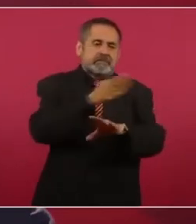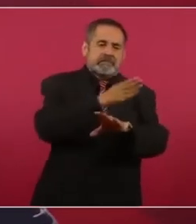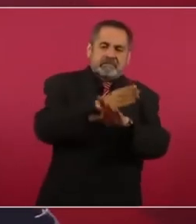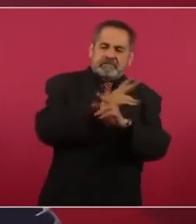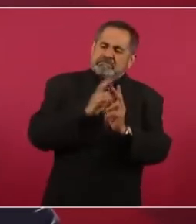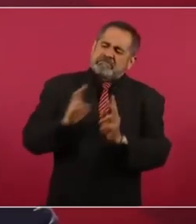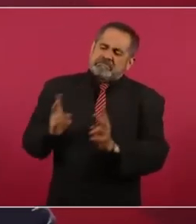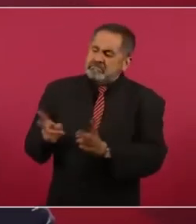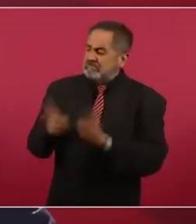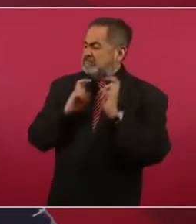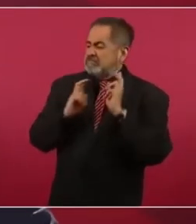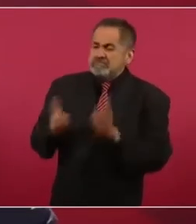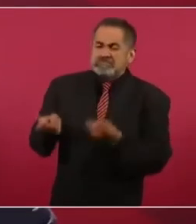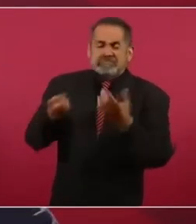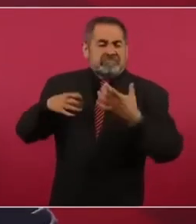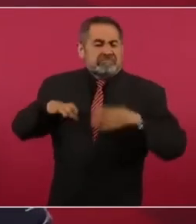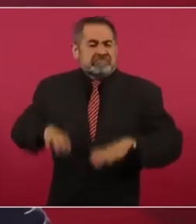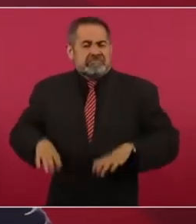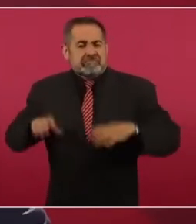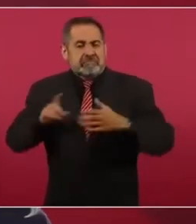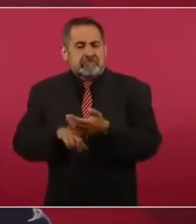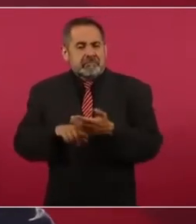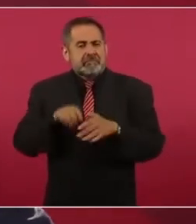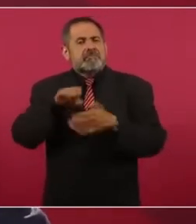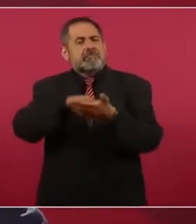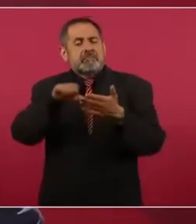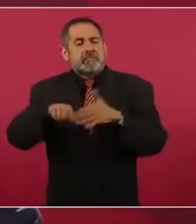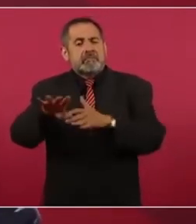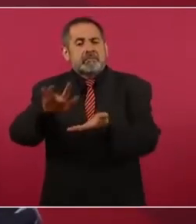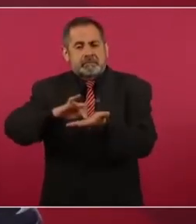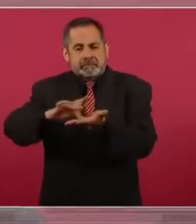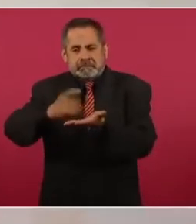el dinero de las medicinas.